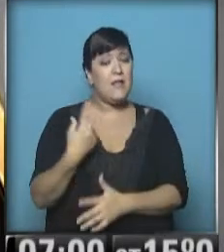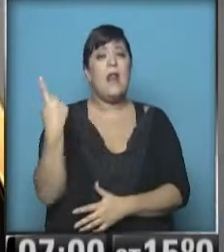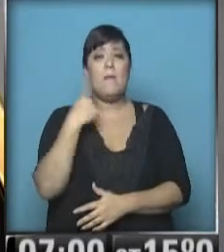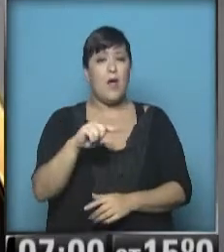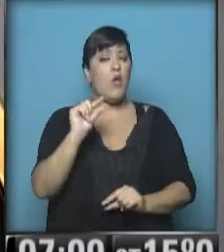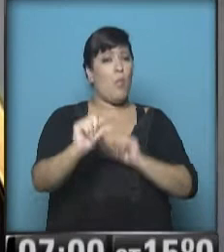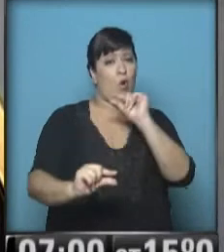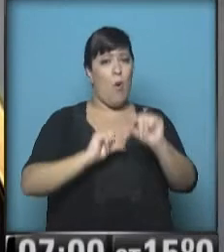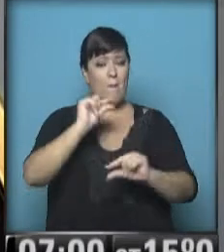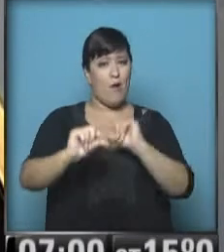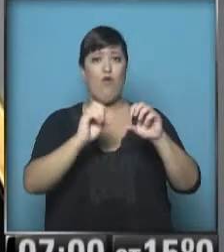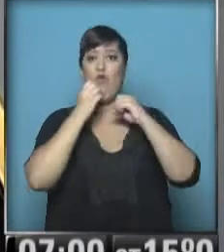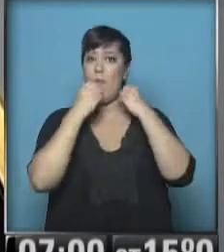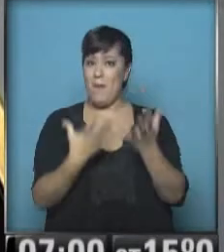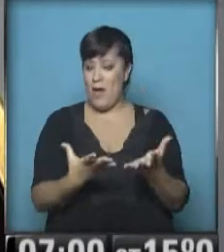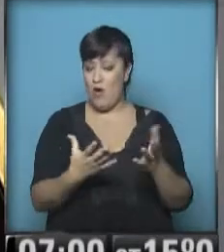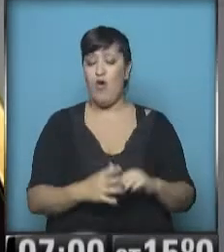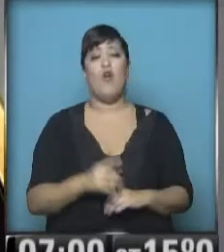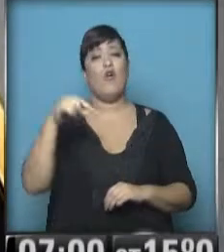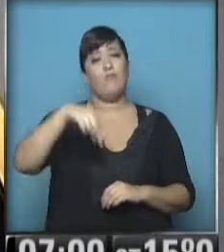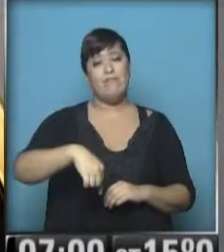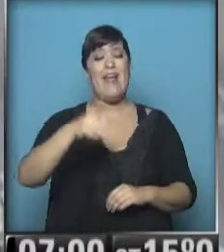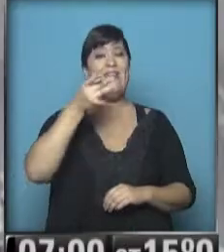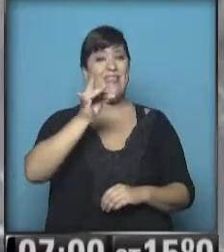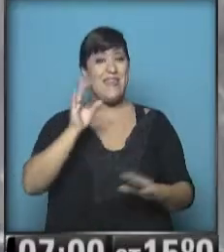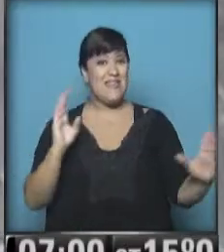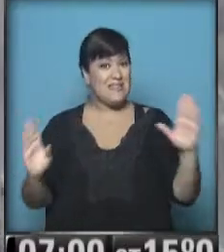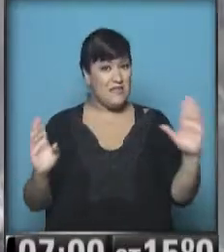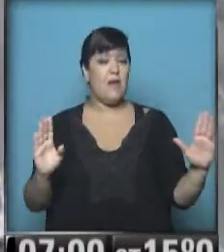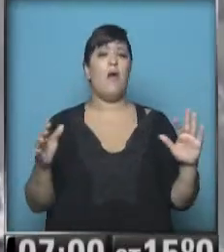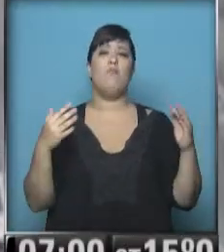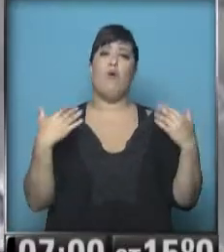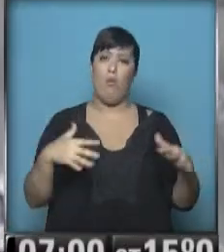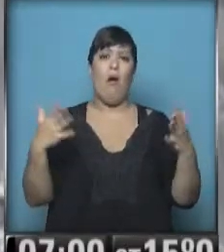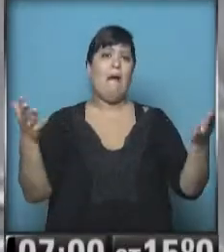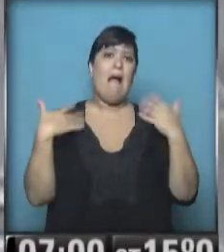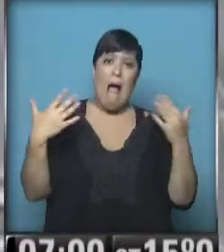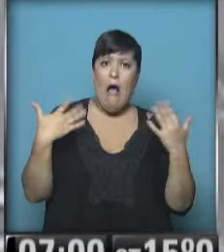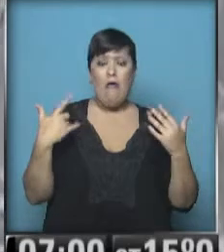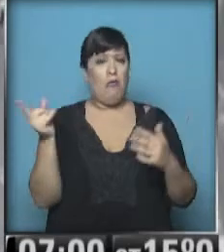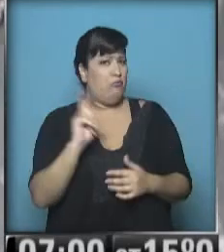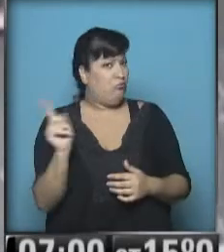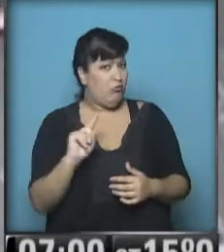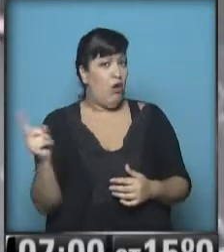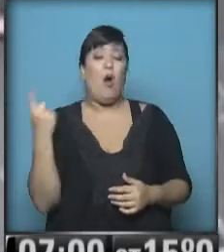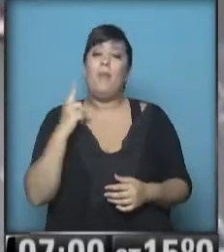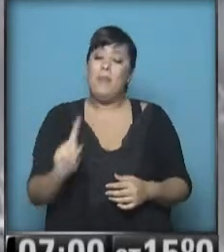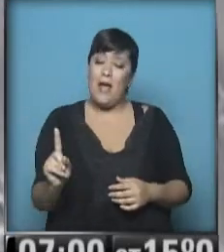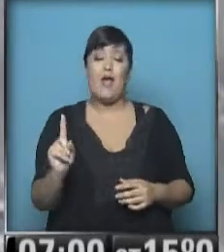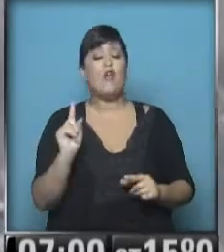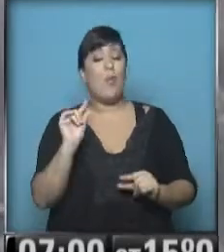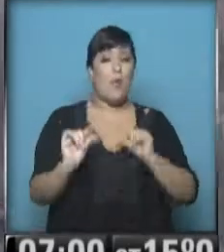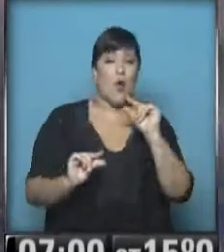mejorando de a poquito, ya lo dijimos, este diciembre comenzó lejos del calorcito de fin de año, pero se va